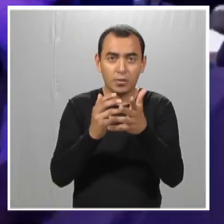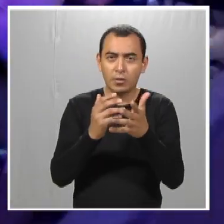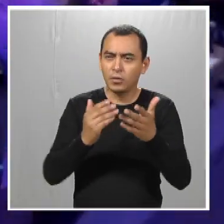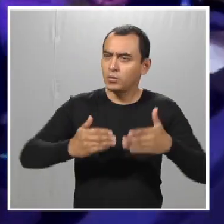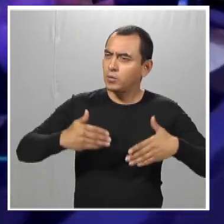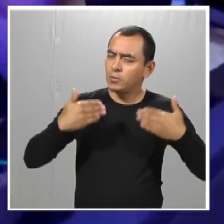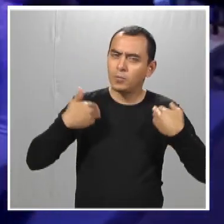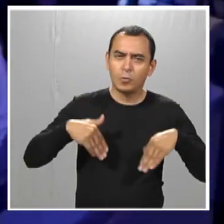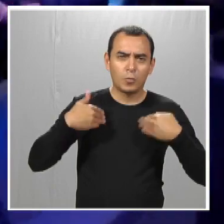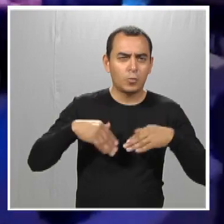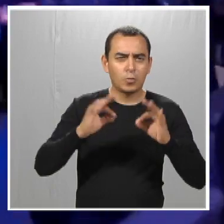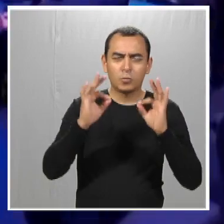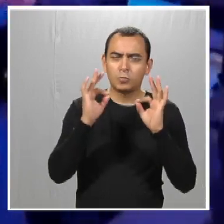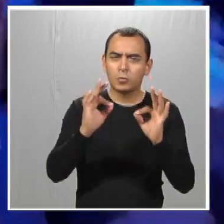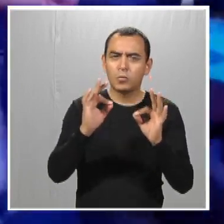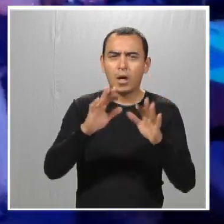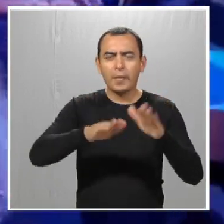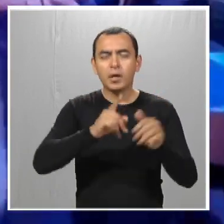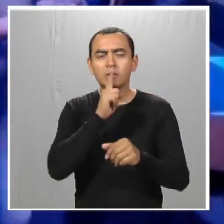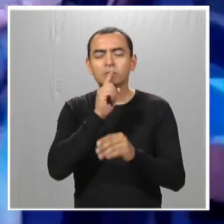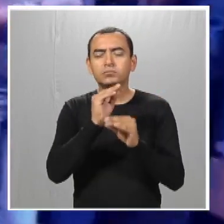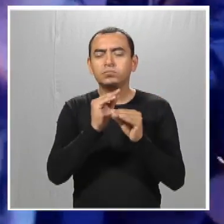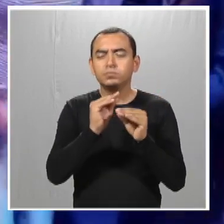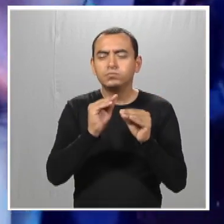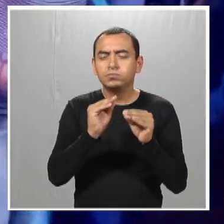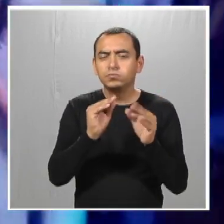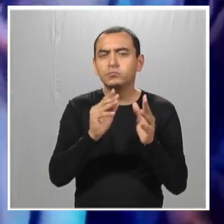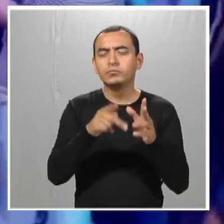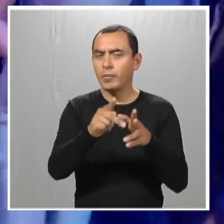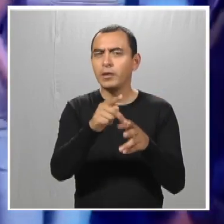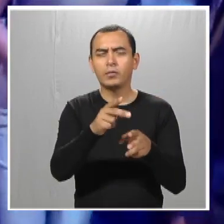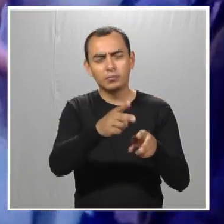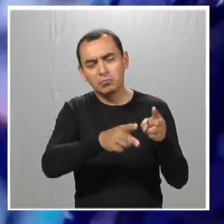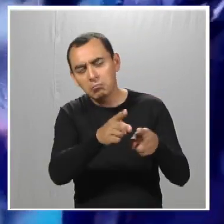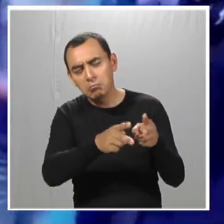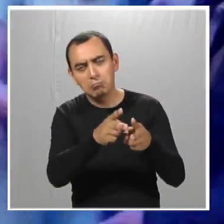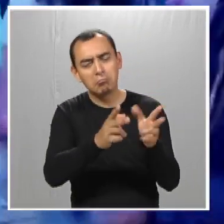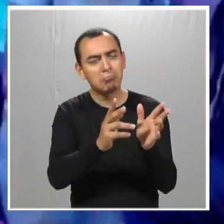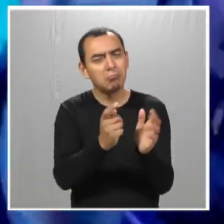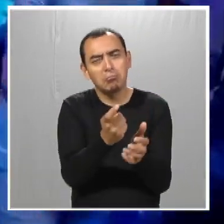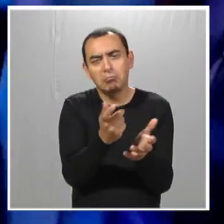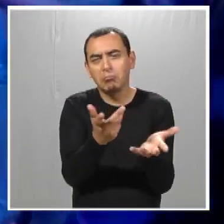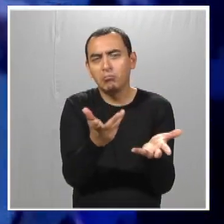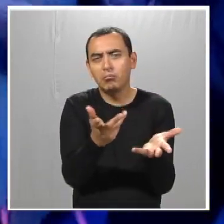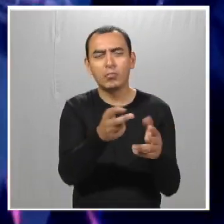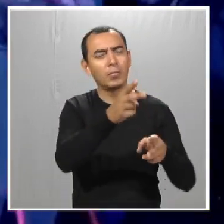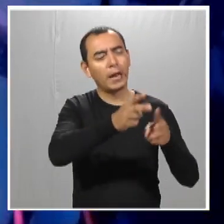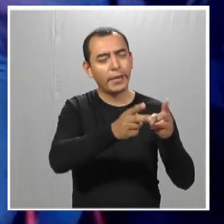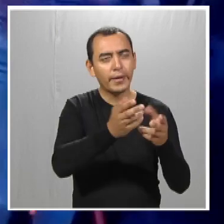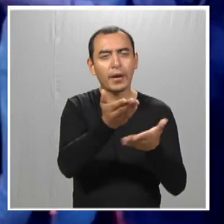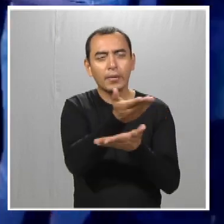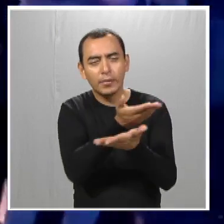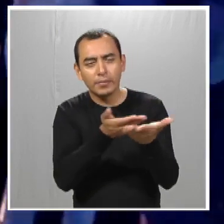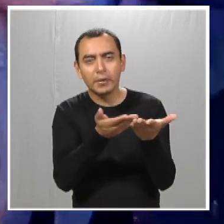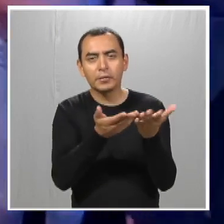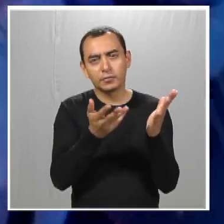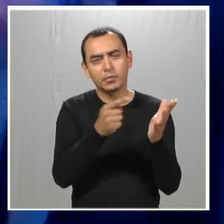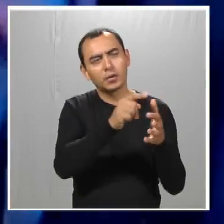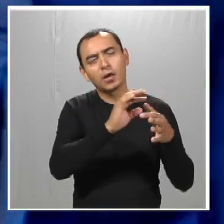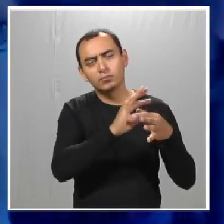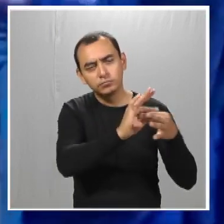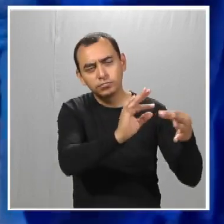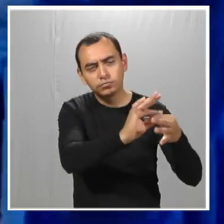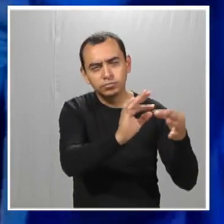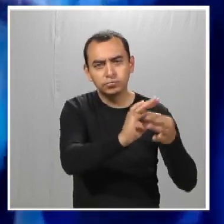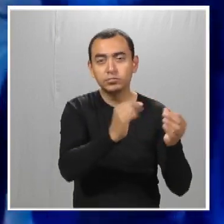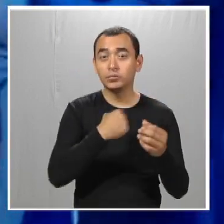pues la verdad es que nos la pasamos bien. Aunque a veces es callado, pues sí, como que ahí andamos platicando.